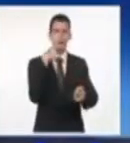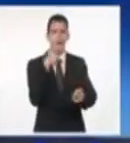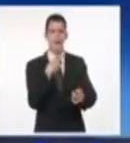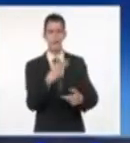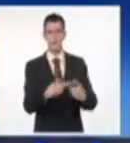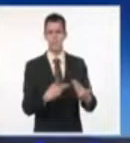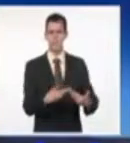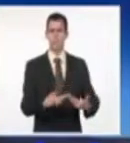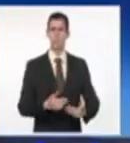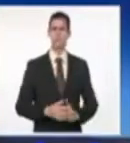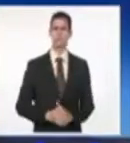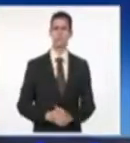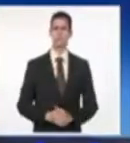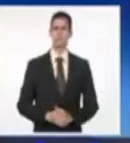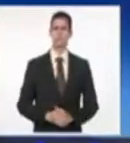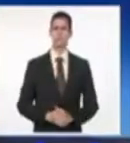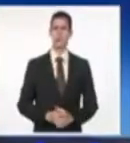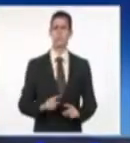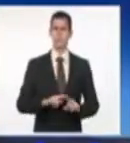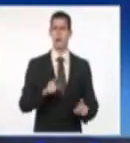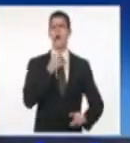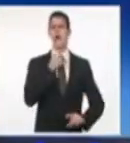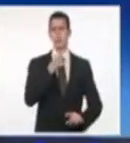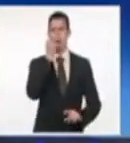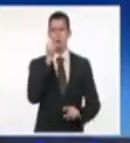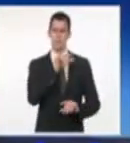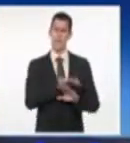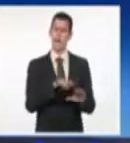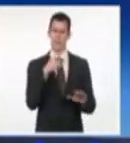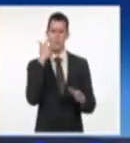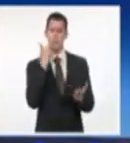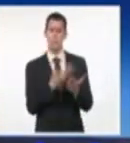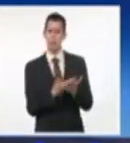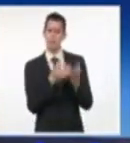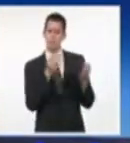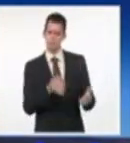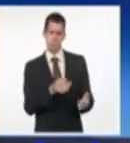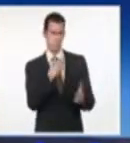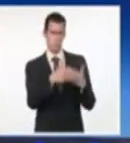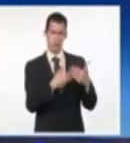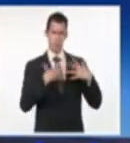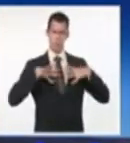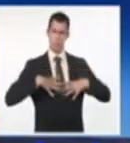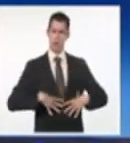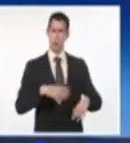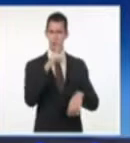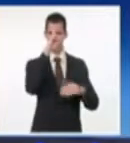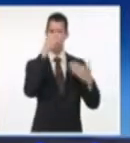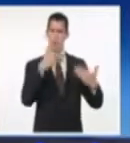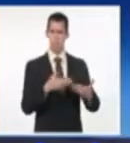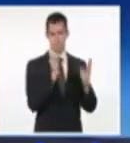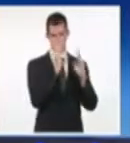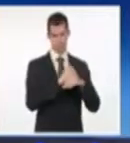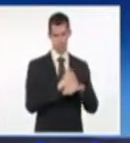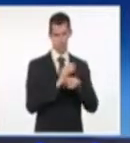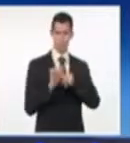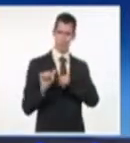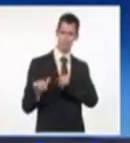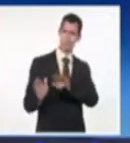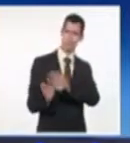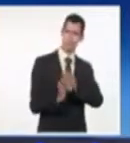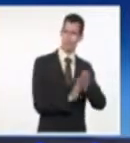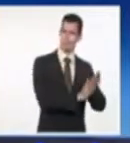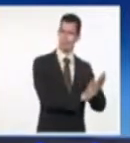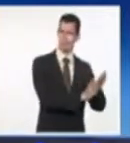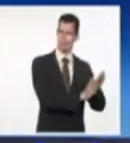Todos y cada uno de los que le hacen coro muestran un rosario de manipulaciones, de engaños, de rencillas, de pagos, de subordinación a